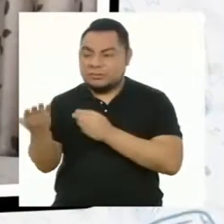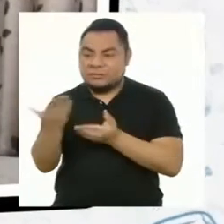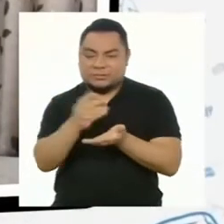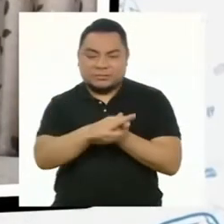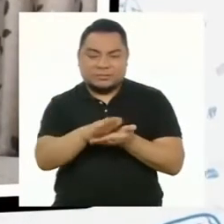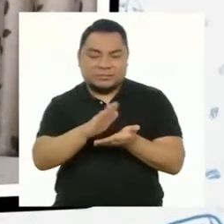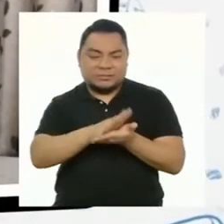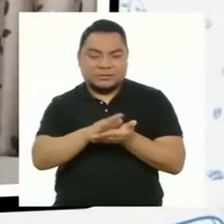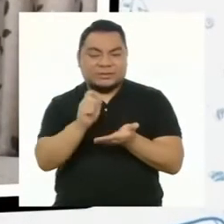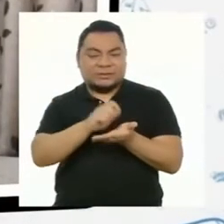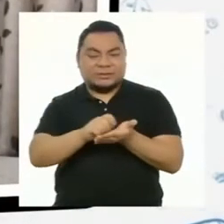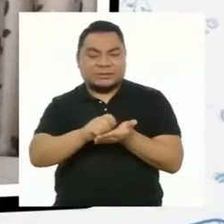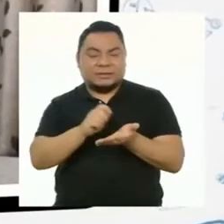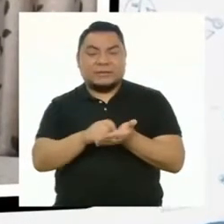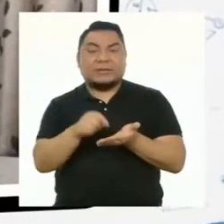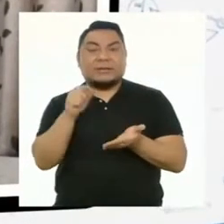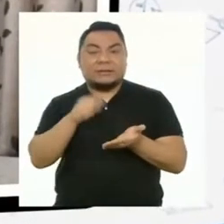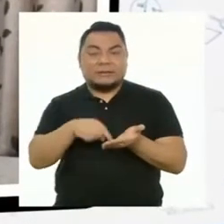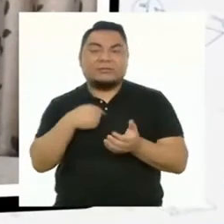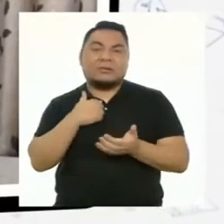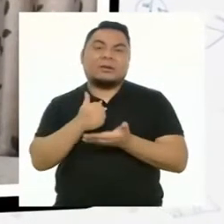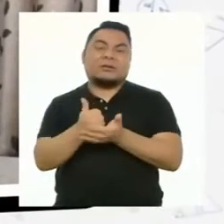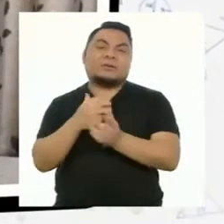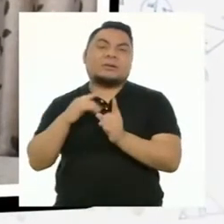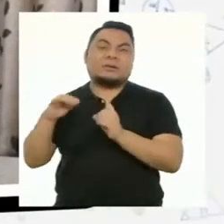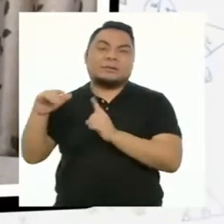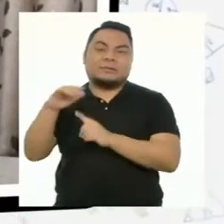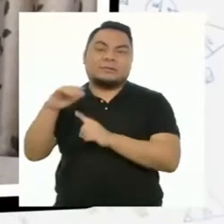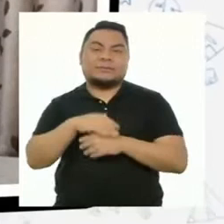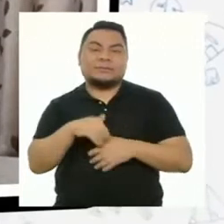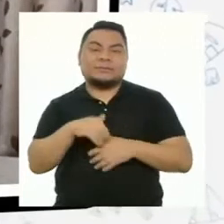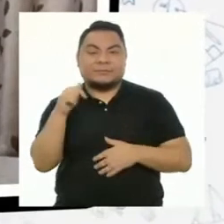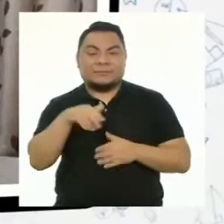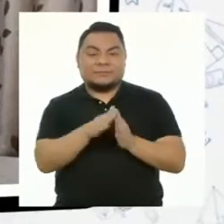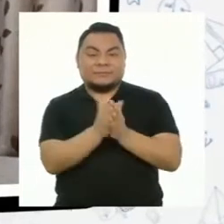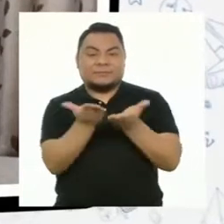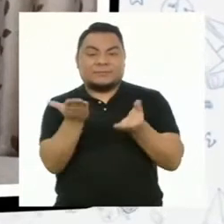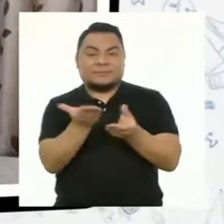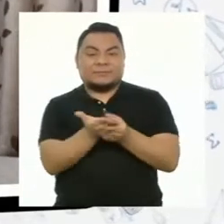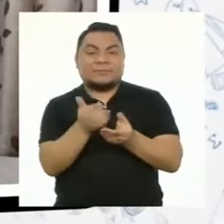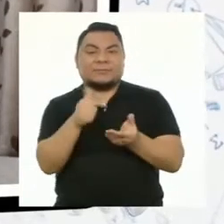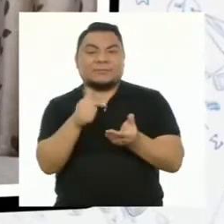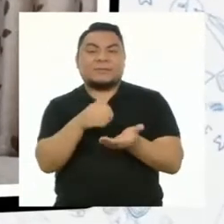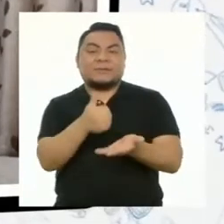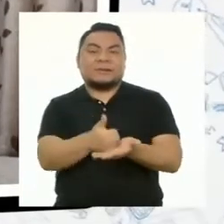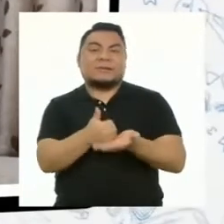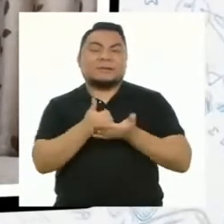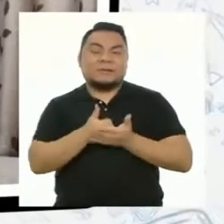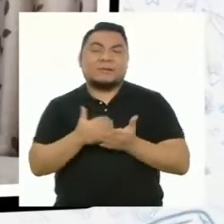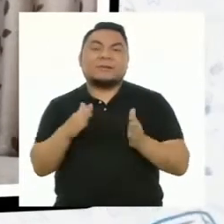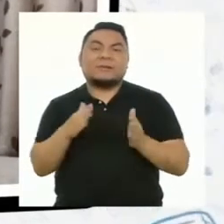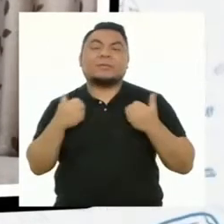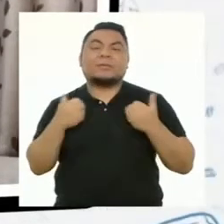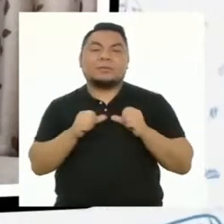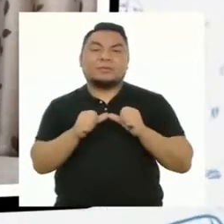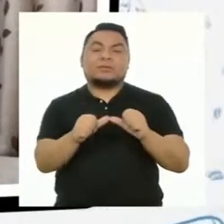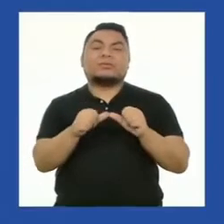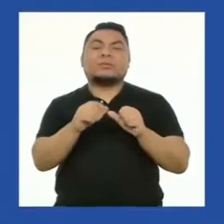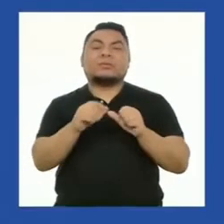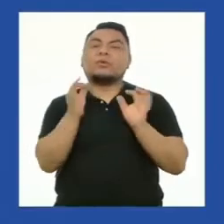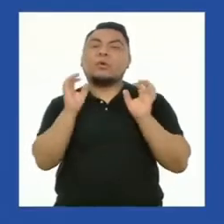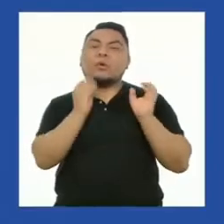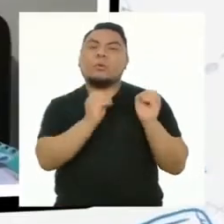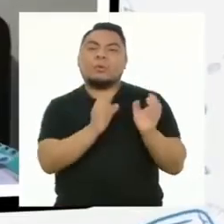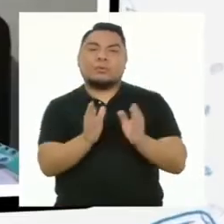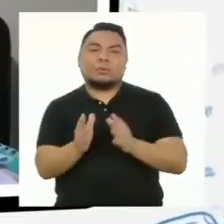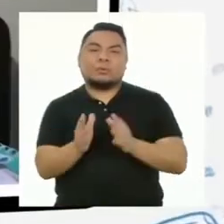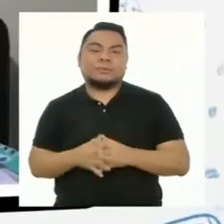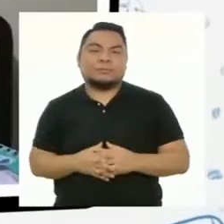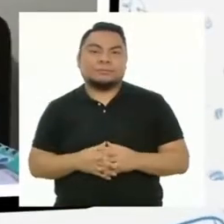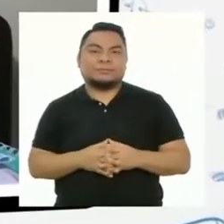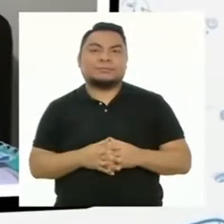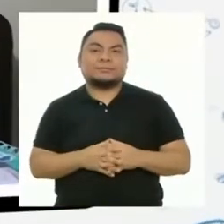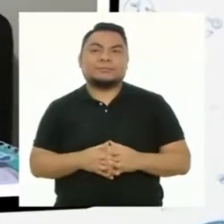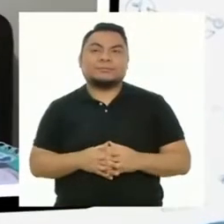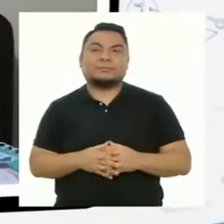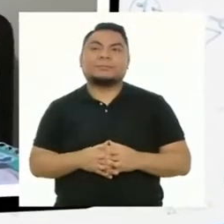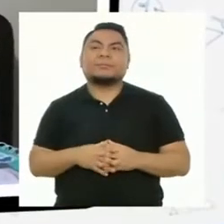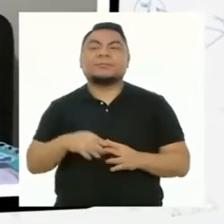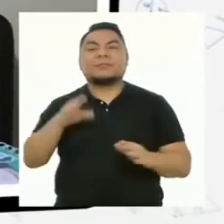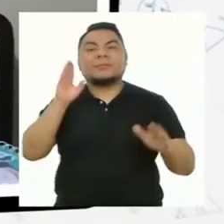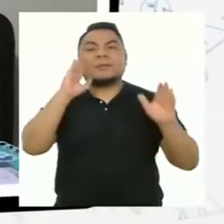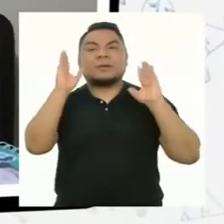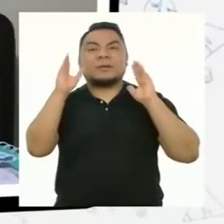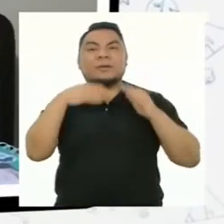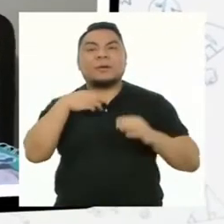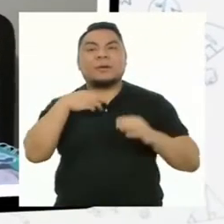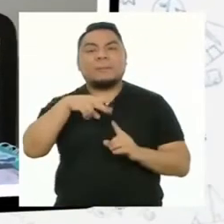De esta manera, ayuda al medio ambiente. Este portafolio me ayuda a mantener mis trabajos en gordo. Mi nombre es